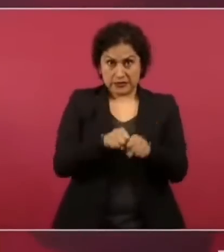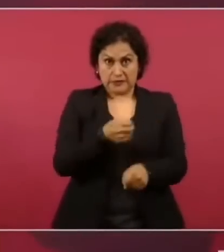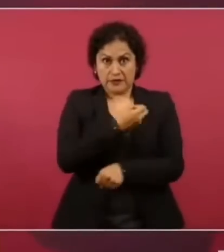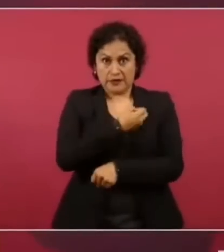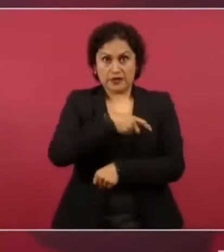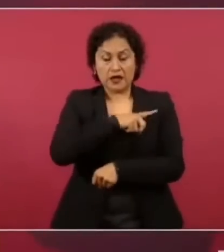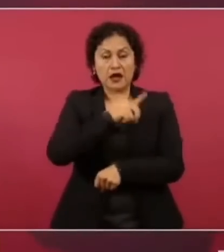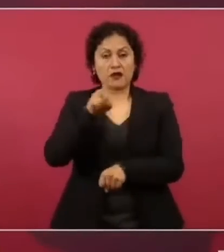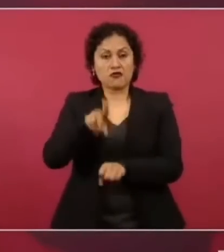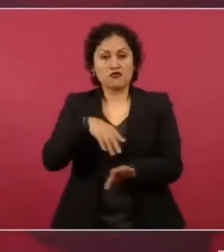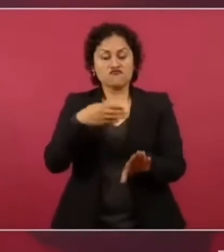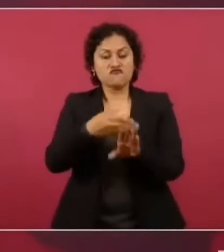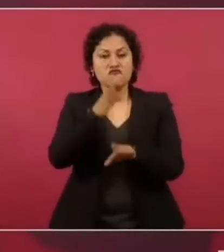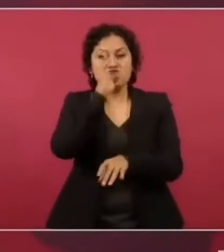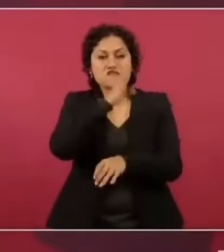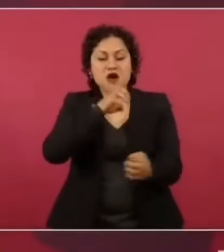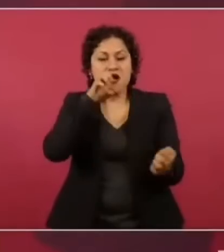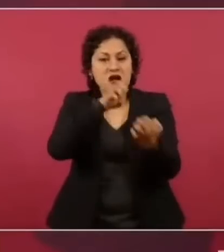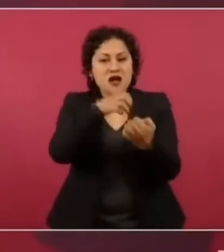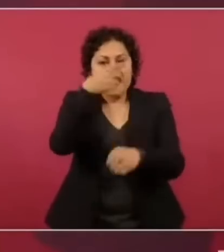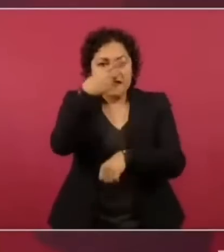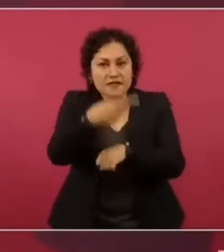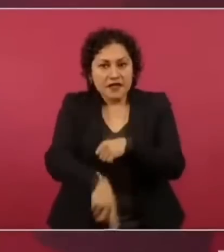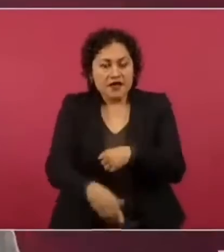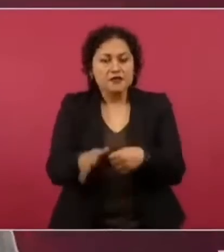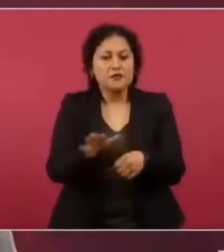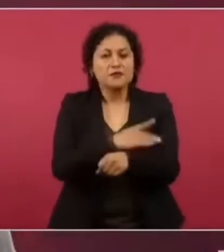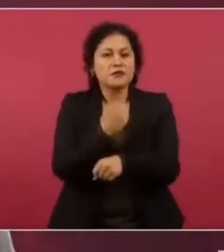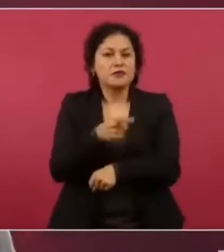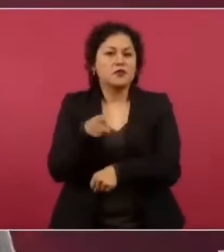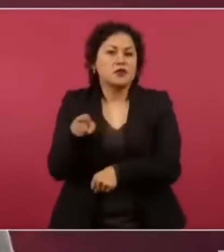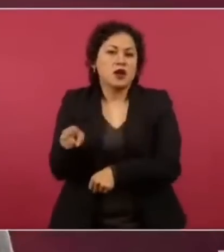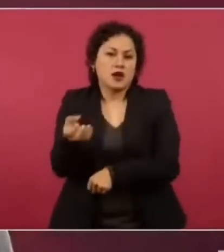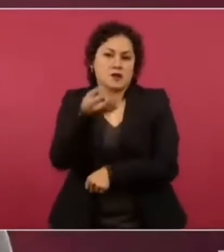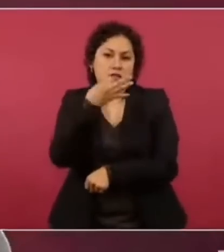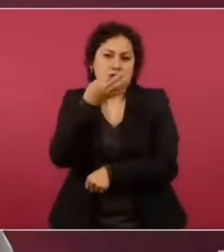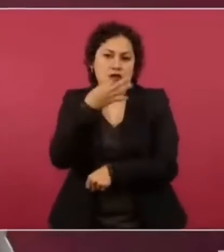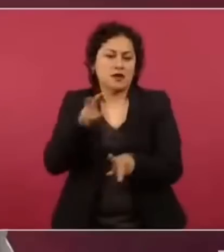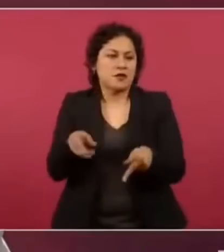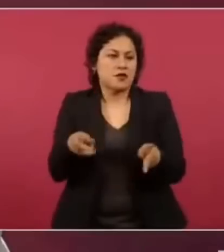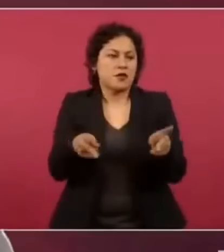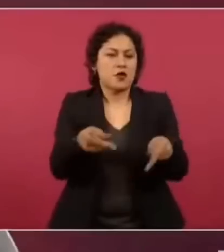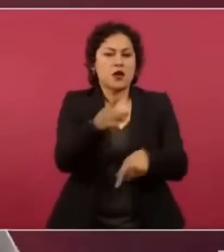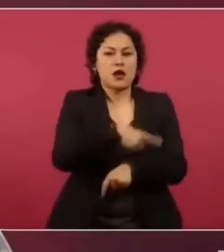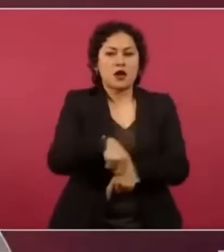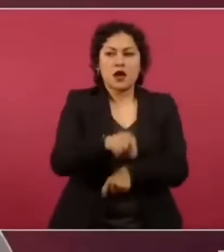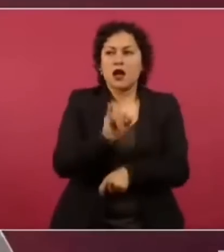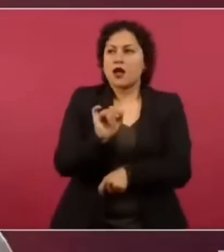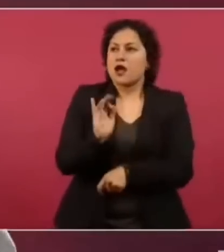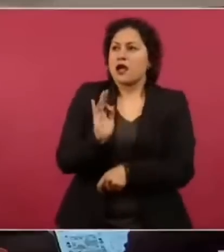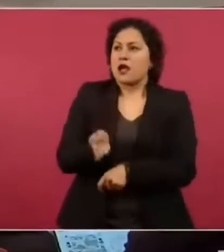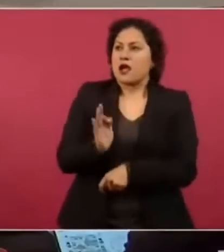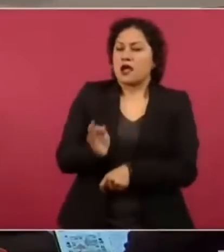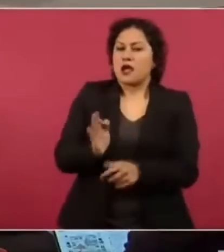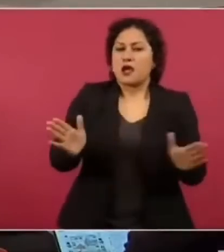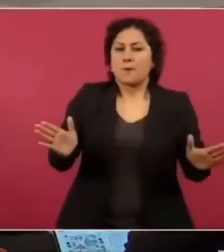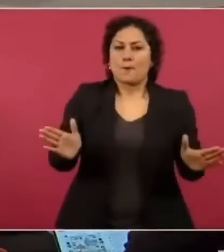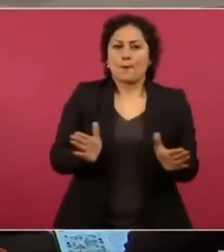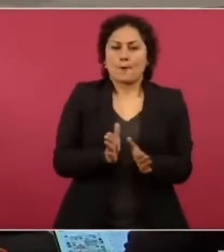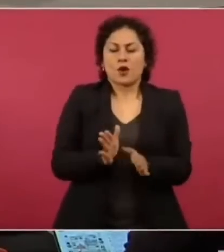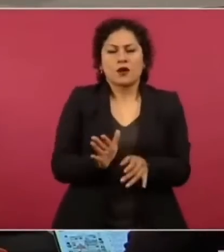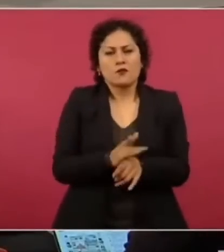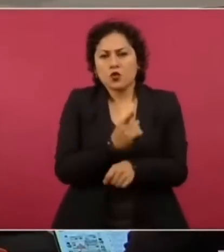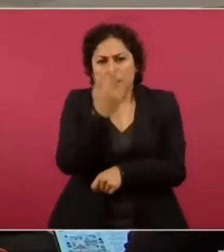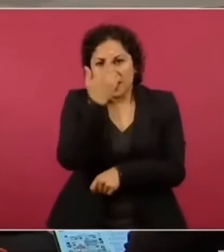existió en torno a este falsamente denominado medicamento para bajar de peso, me gustaría ceder el